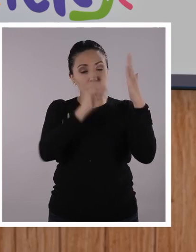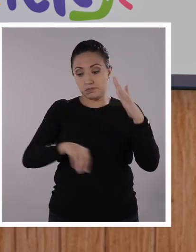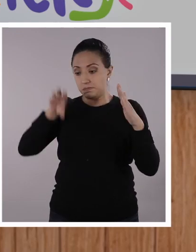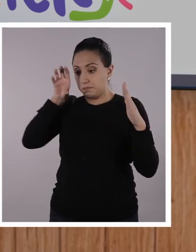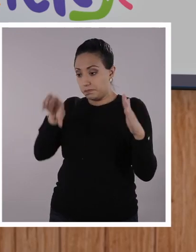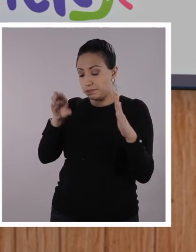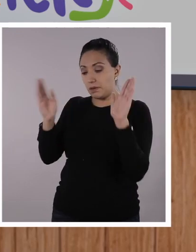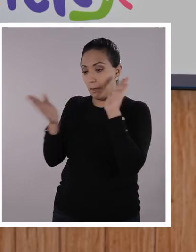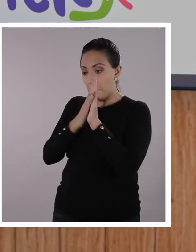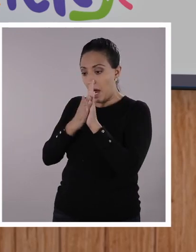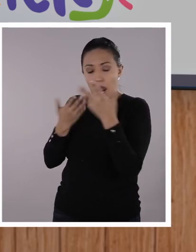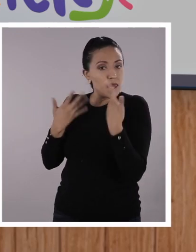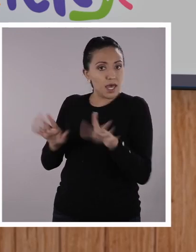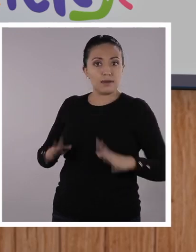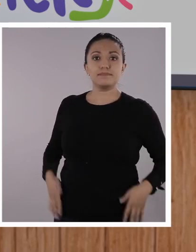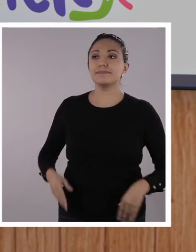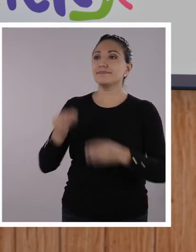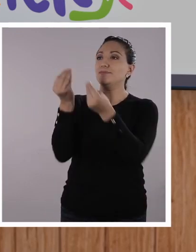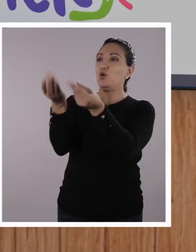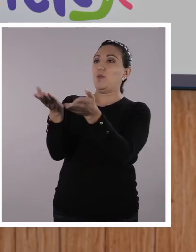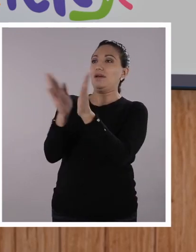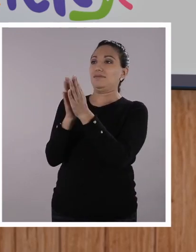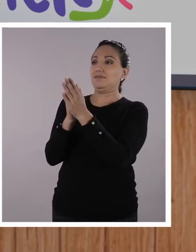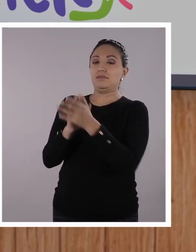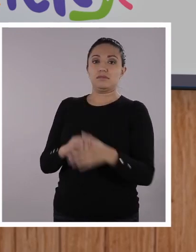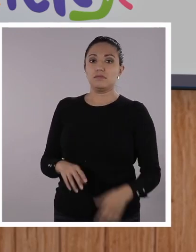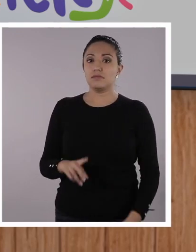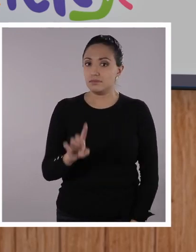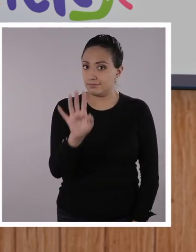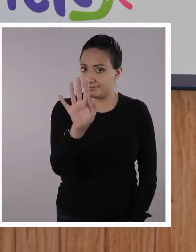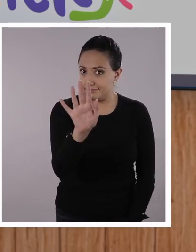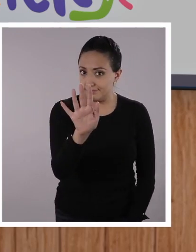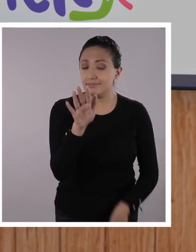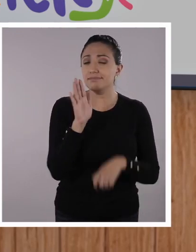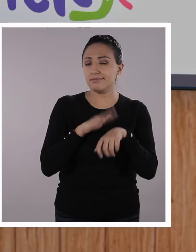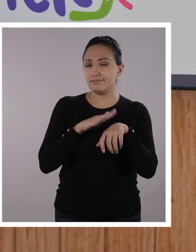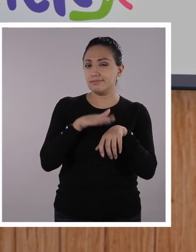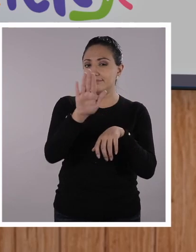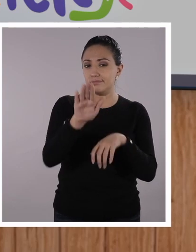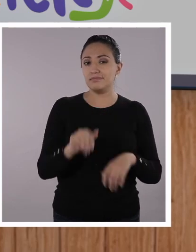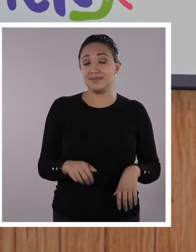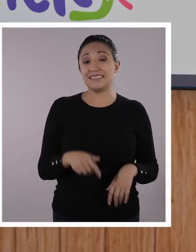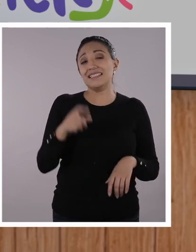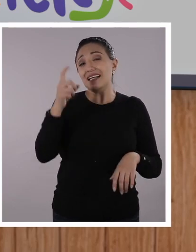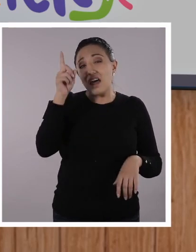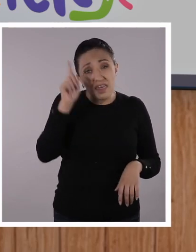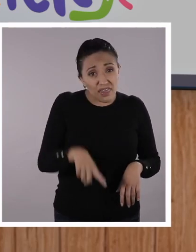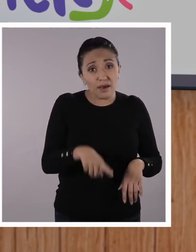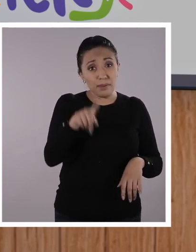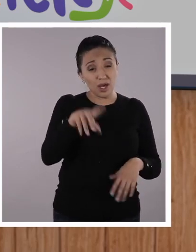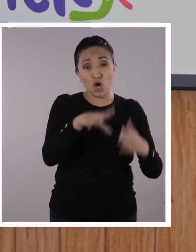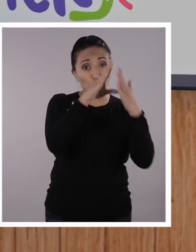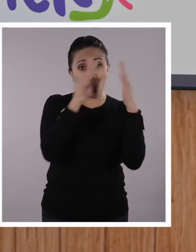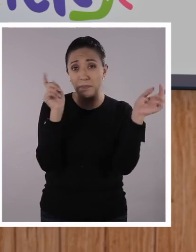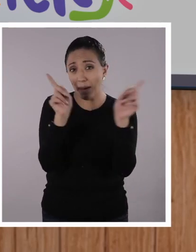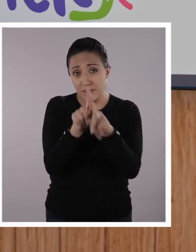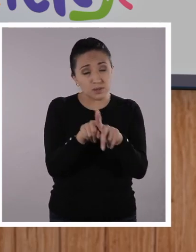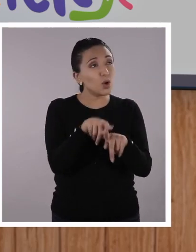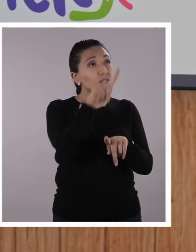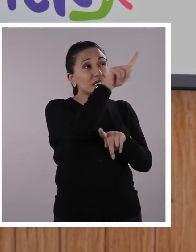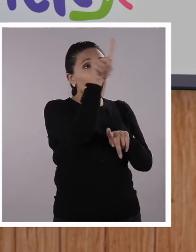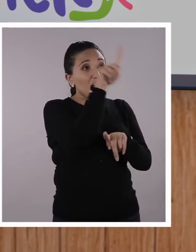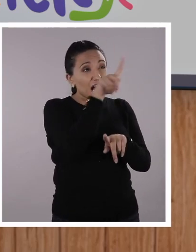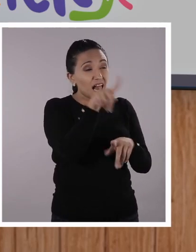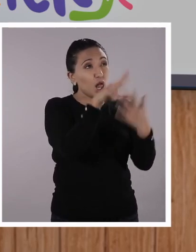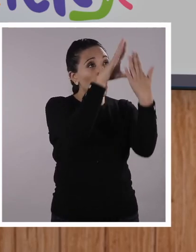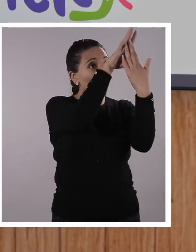pegar. ¿No? Quiero hacerles un llamado. Si es que nos vemos forzados, si es que tenemos que copiar textualmente